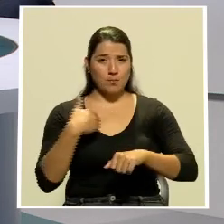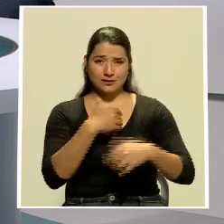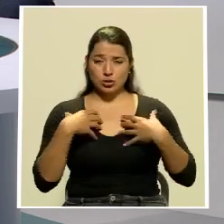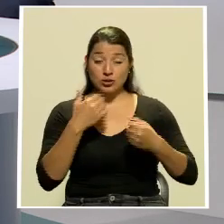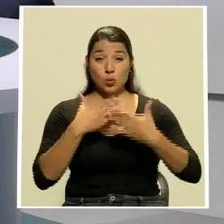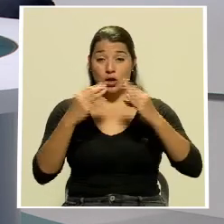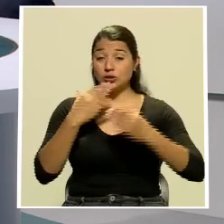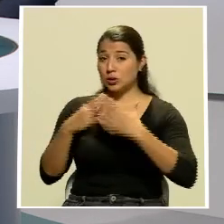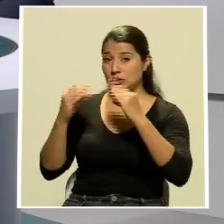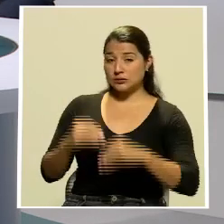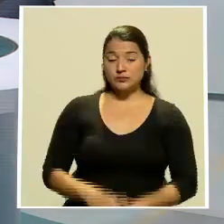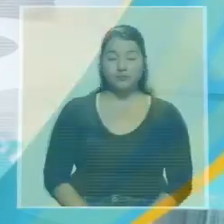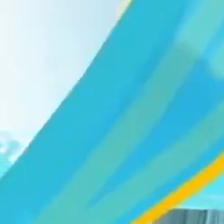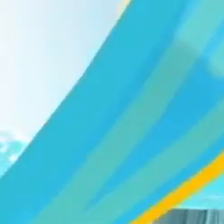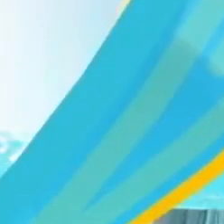buenas noches buenas noches